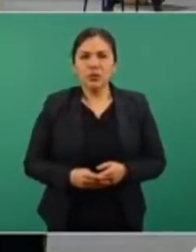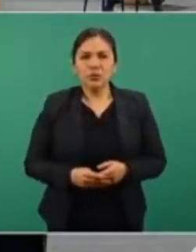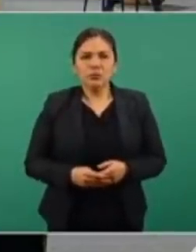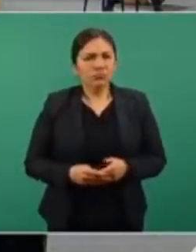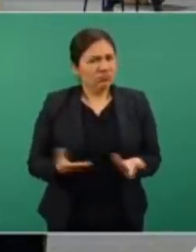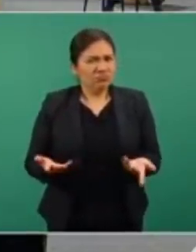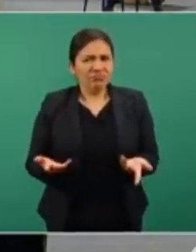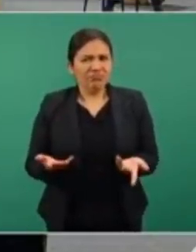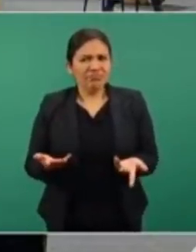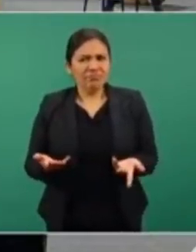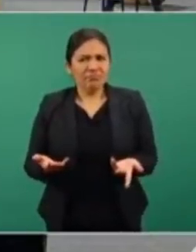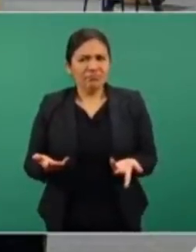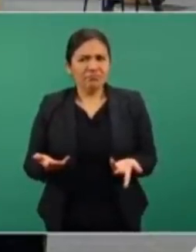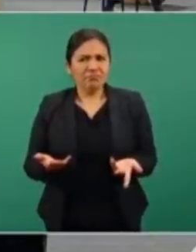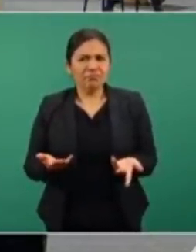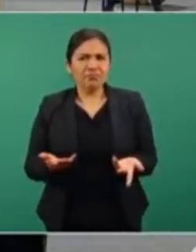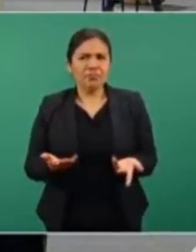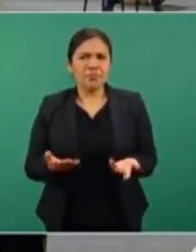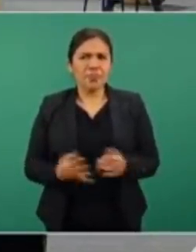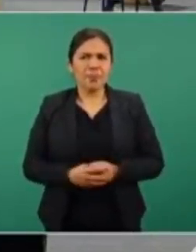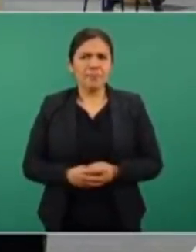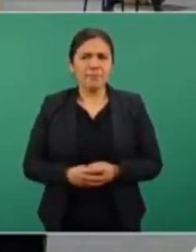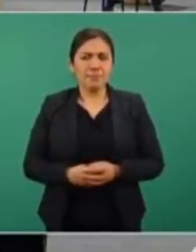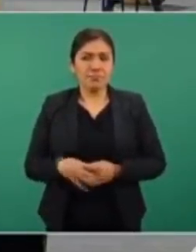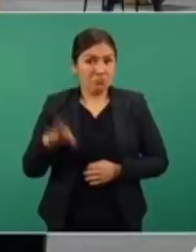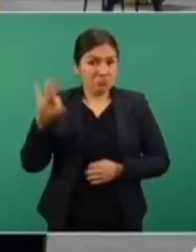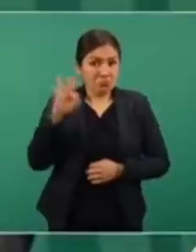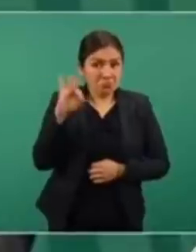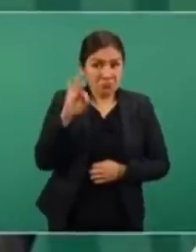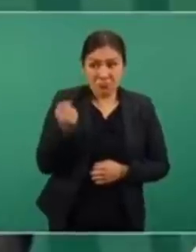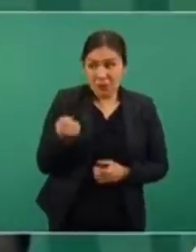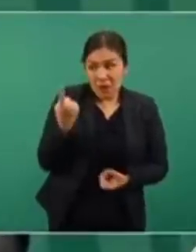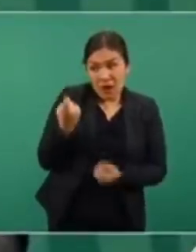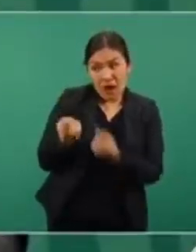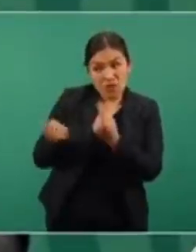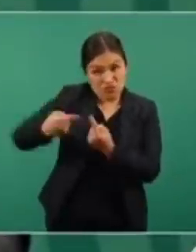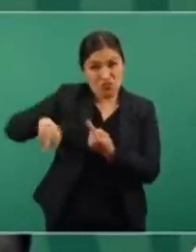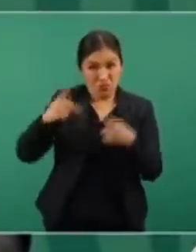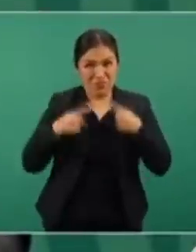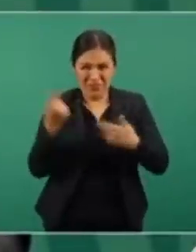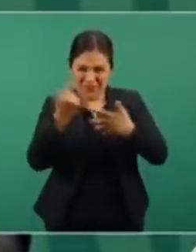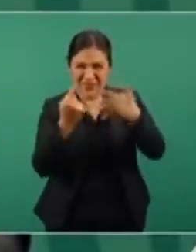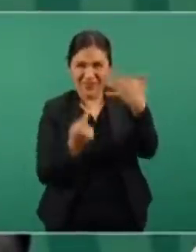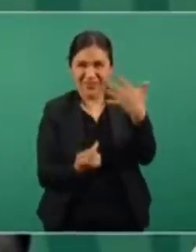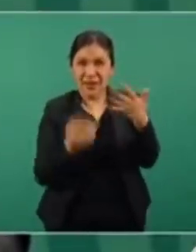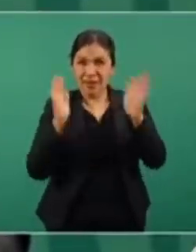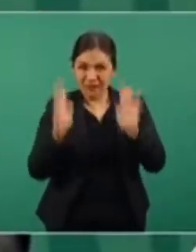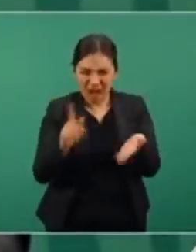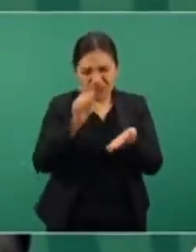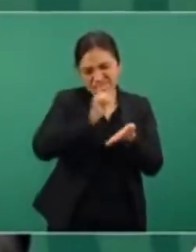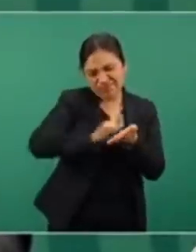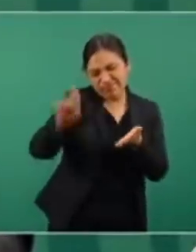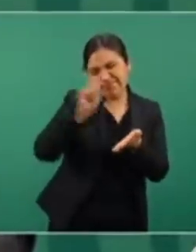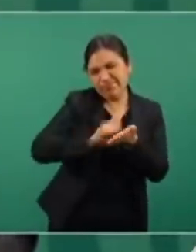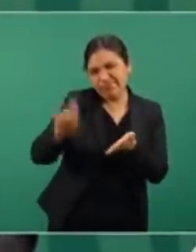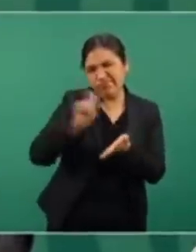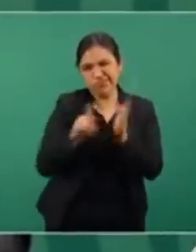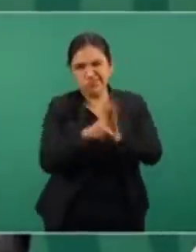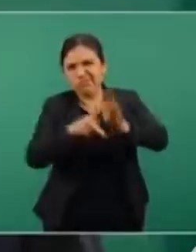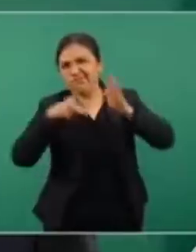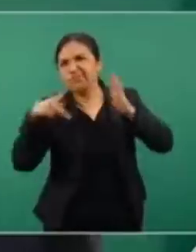si alguno de ellos escribió cuando